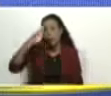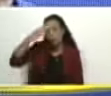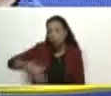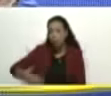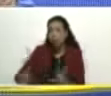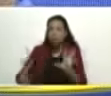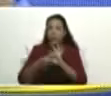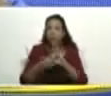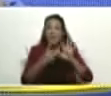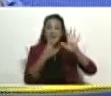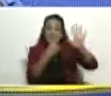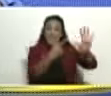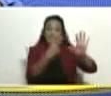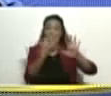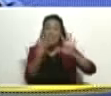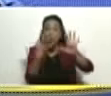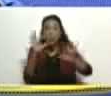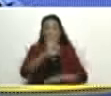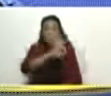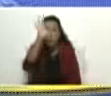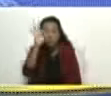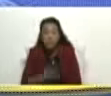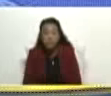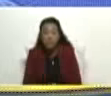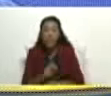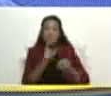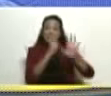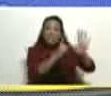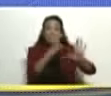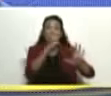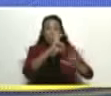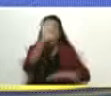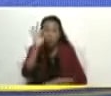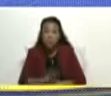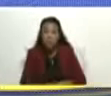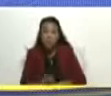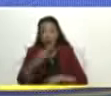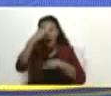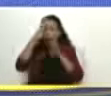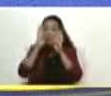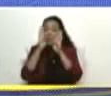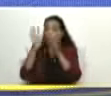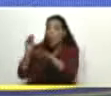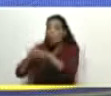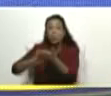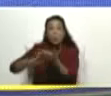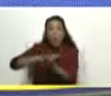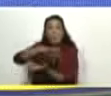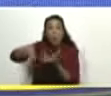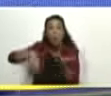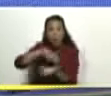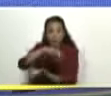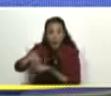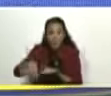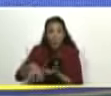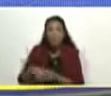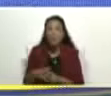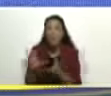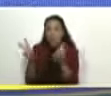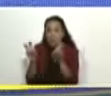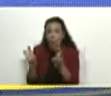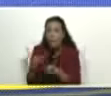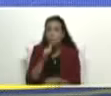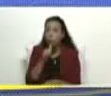del 68% de atención y solución de los temas